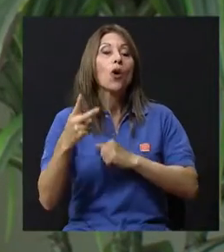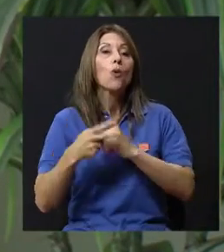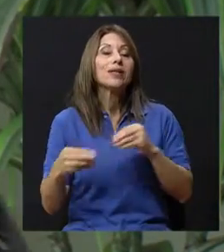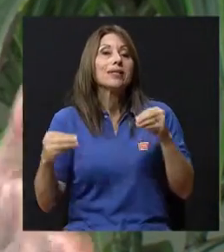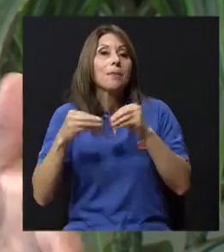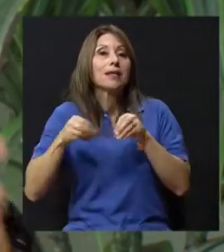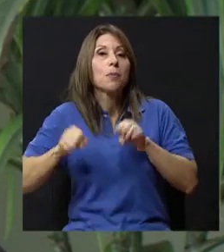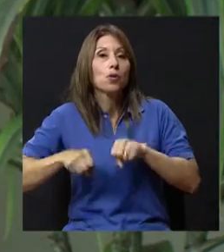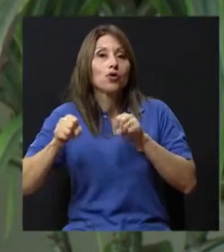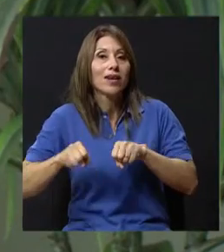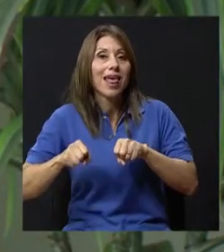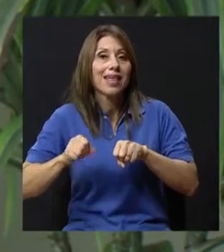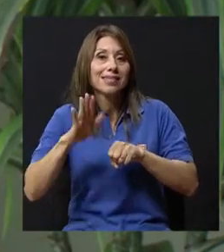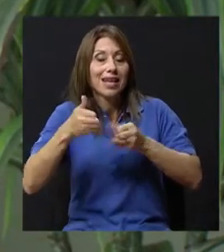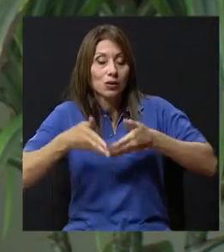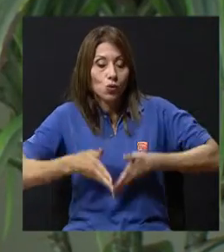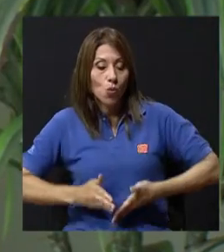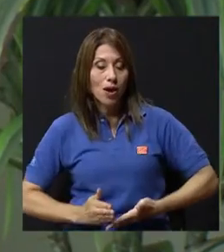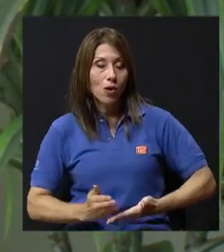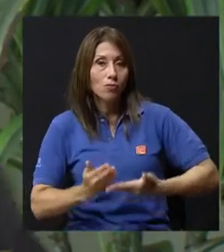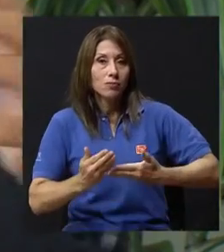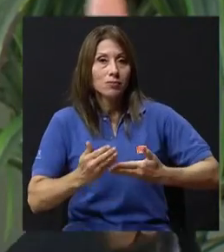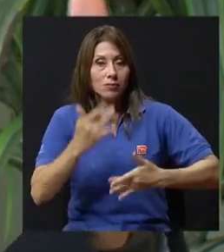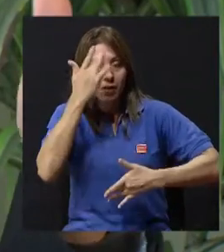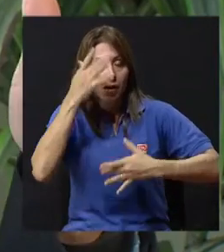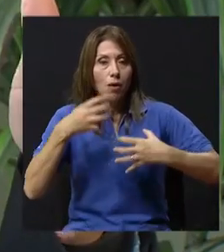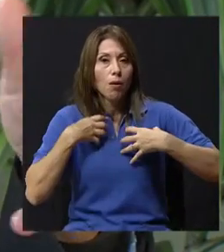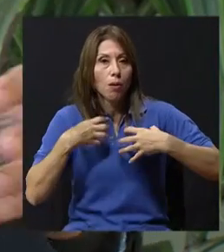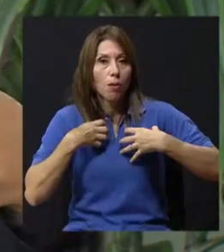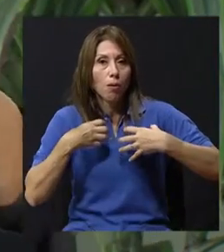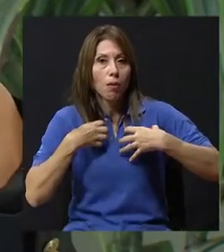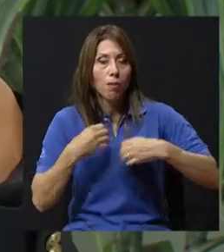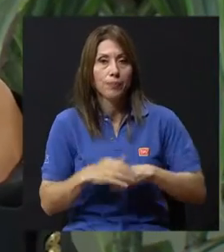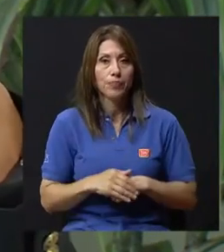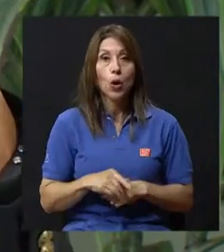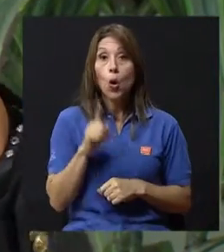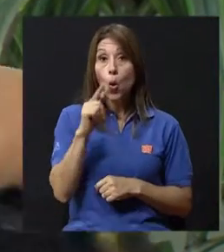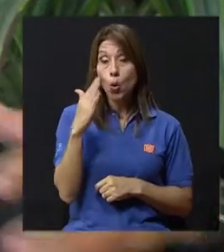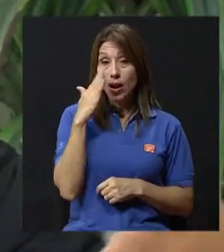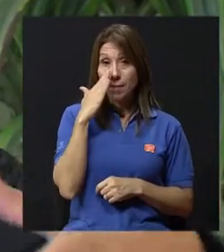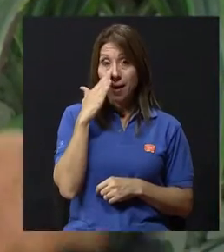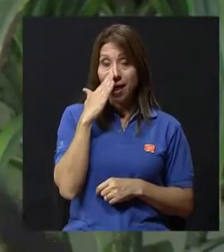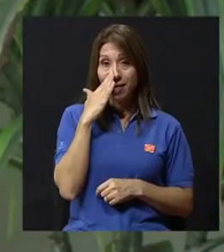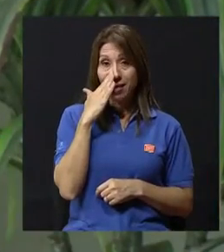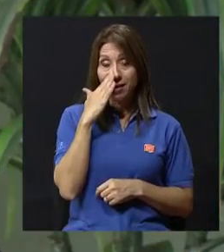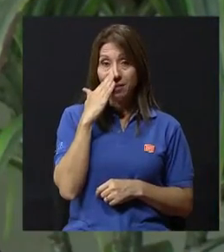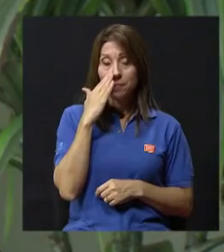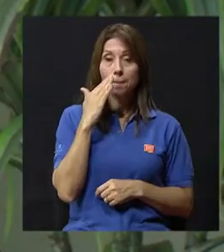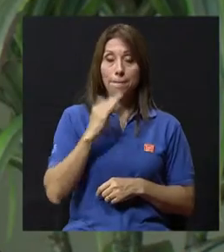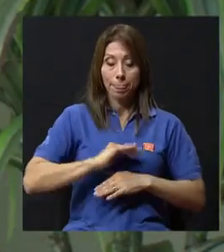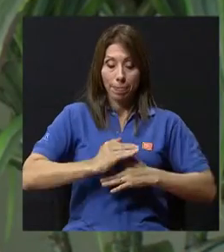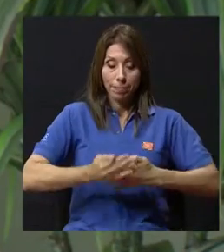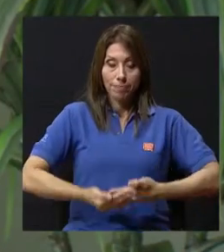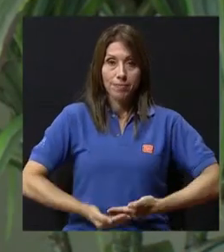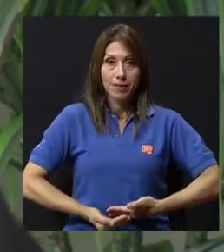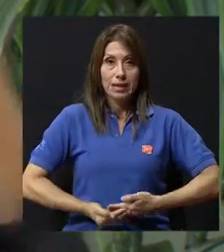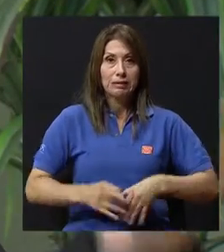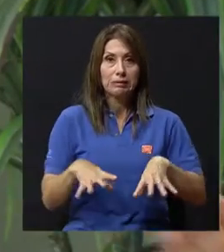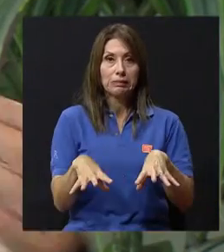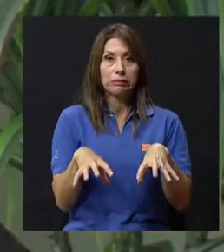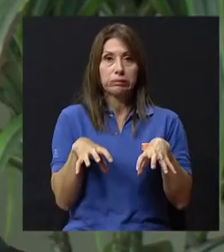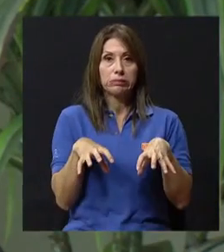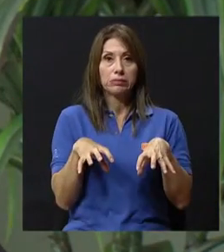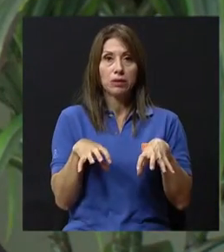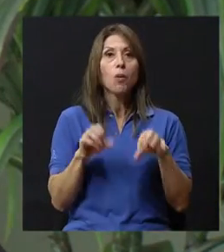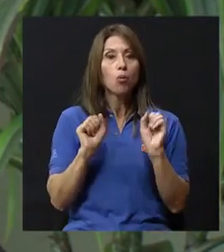asmático en los primeros años de la vida. Una madre que está expuesta al estrés va a tener más